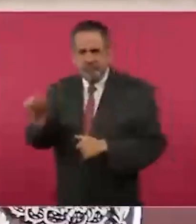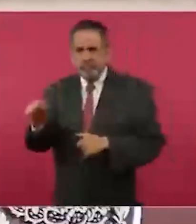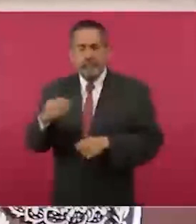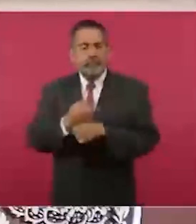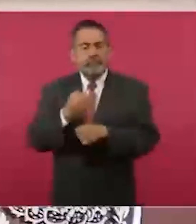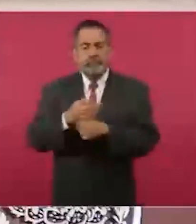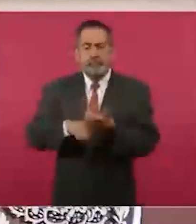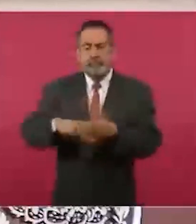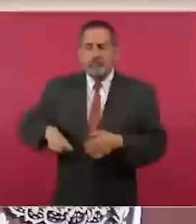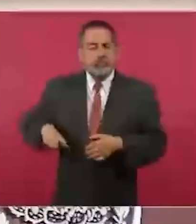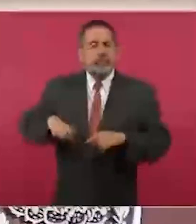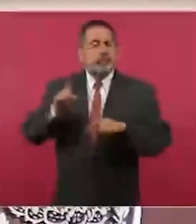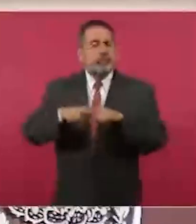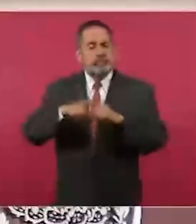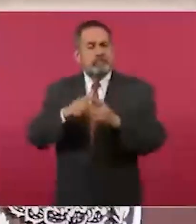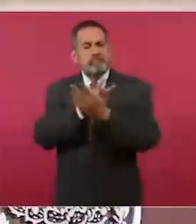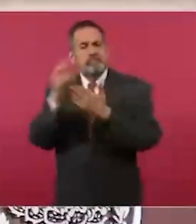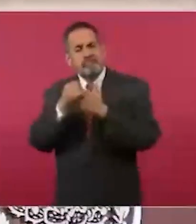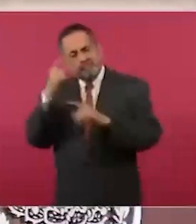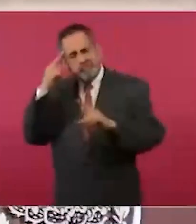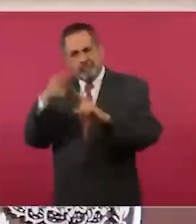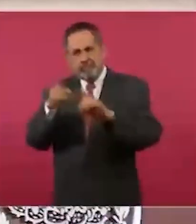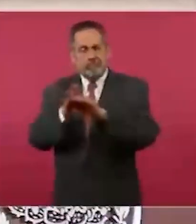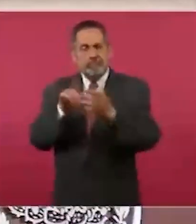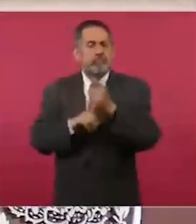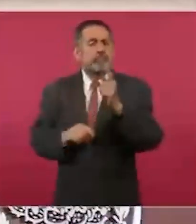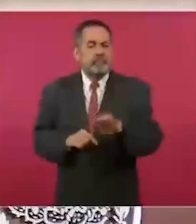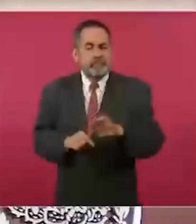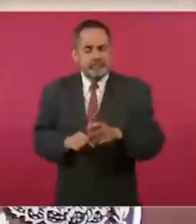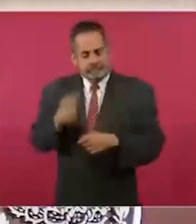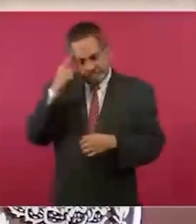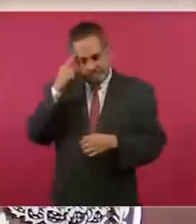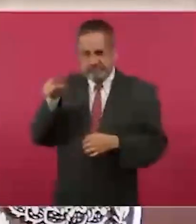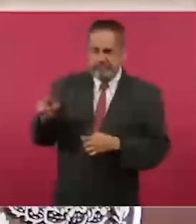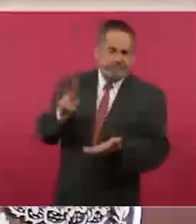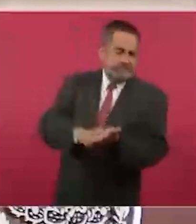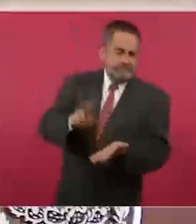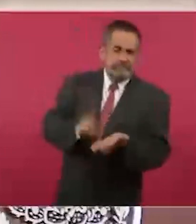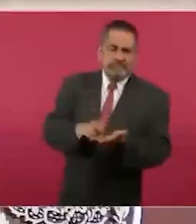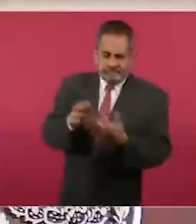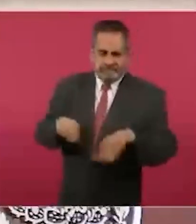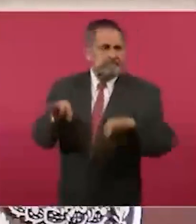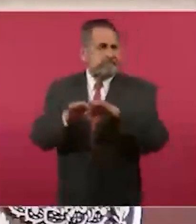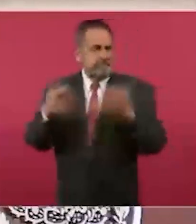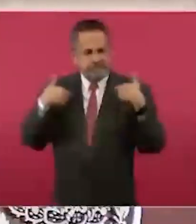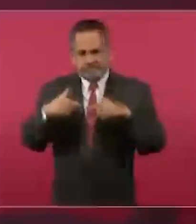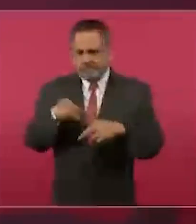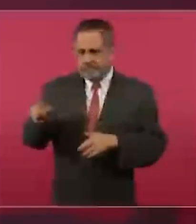implementó una serie de medidas contra las adicciones por drogas. Por esta razón, creó una sección en la que le advierte a los jóvenes los riesgos que podría tener.